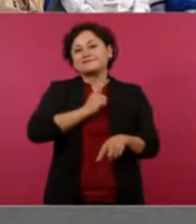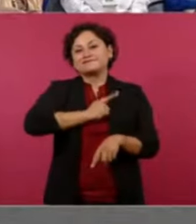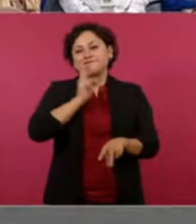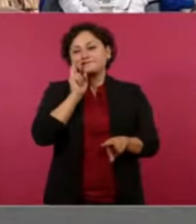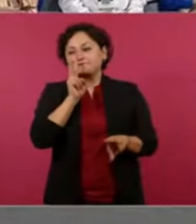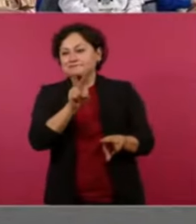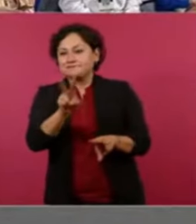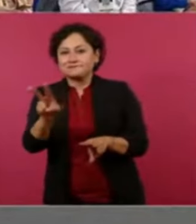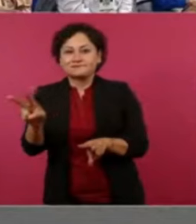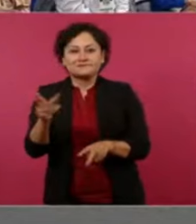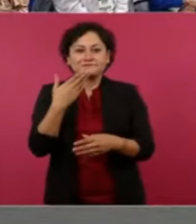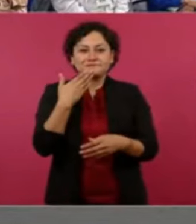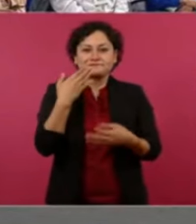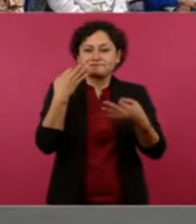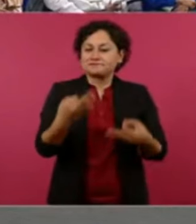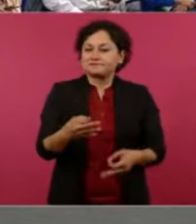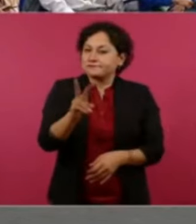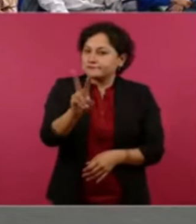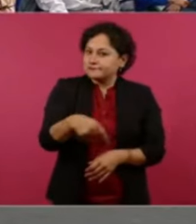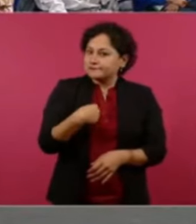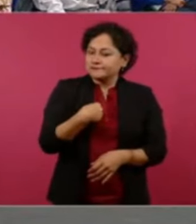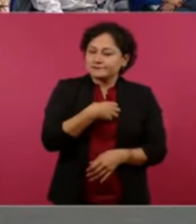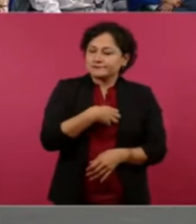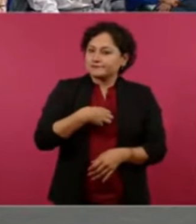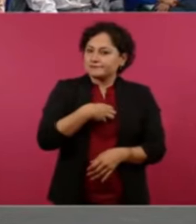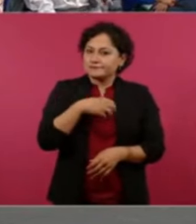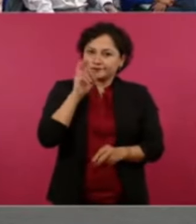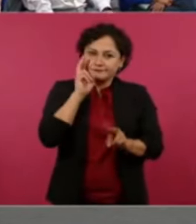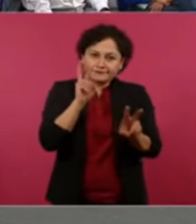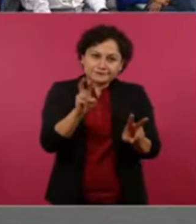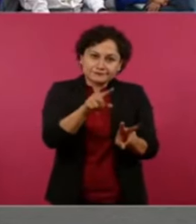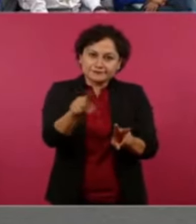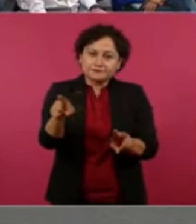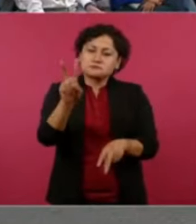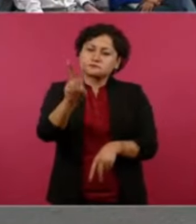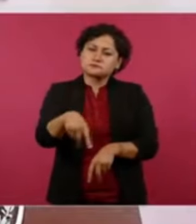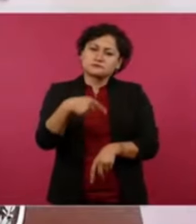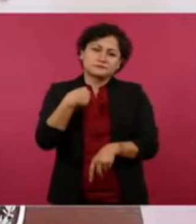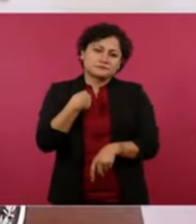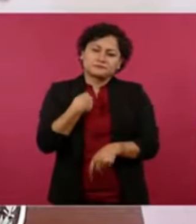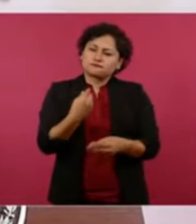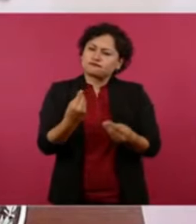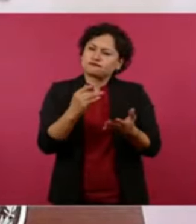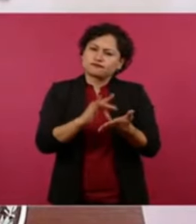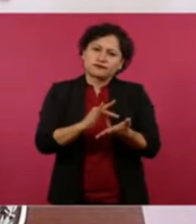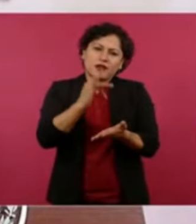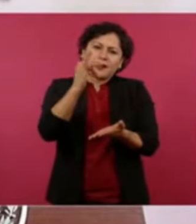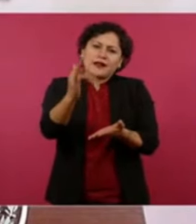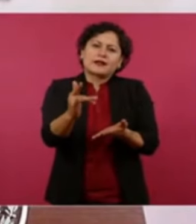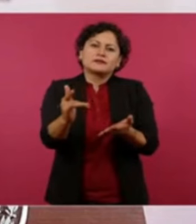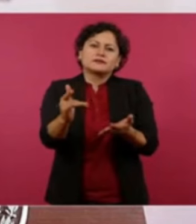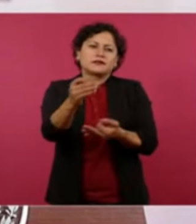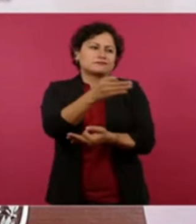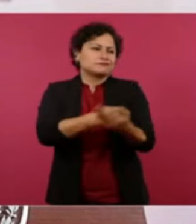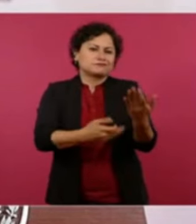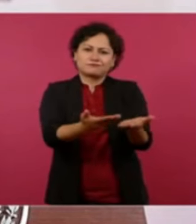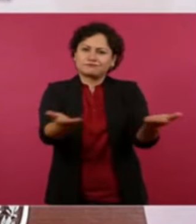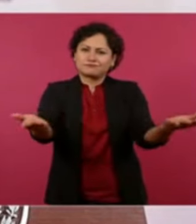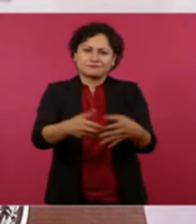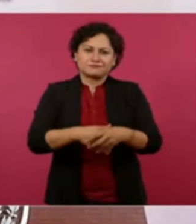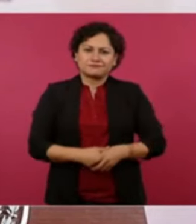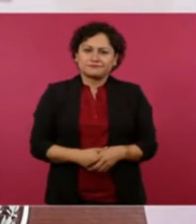bien la verdad y estoy muy agradecido con todas y con todos ustedes ¿su agenda